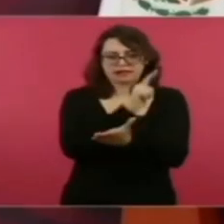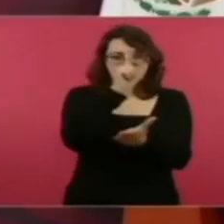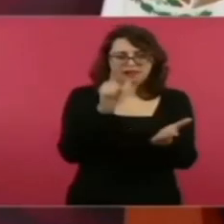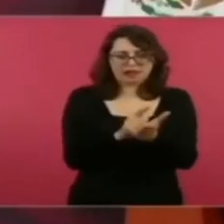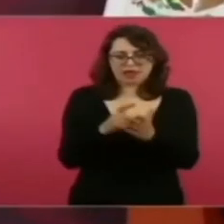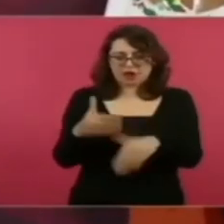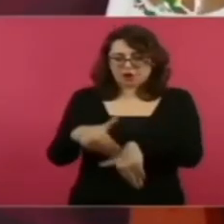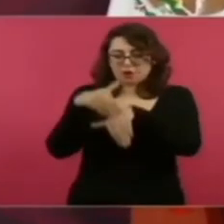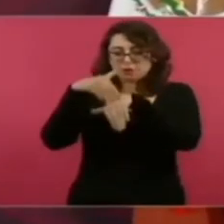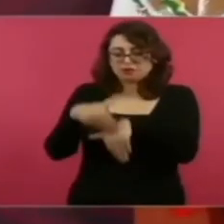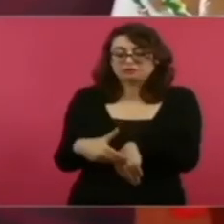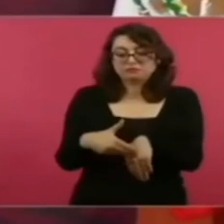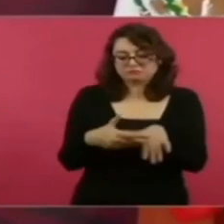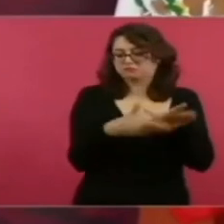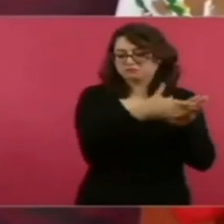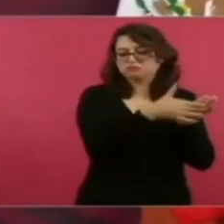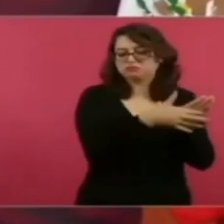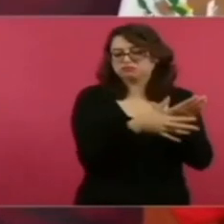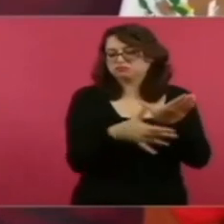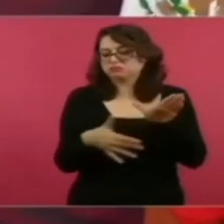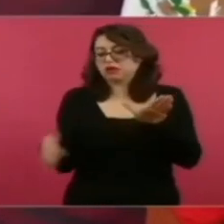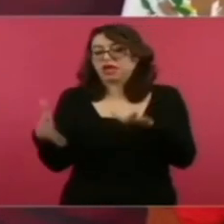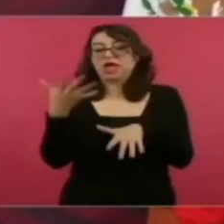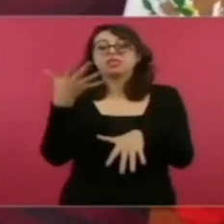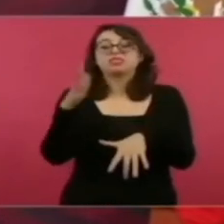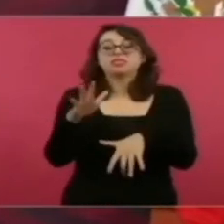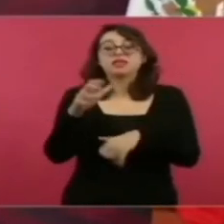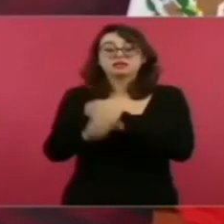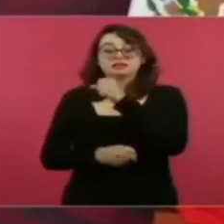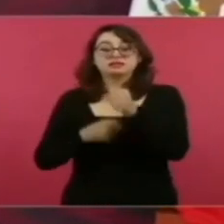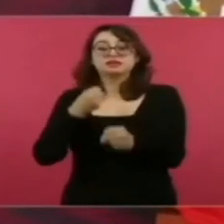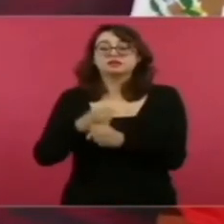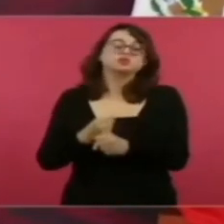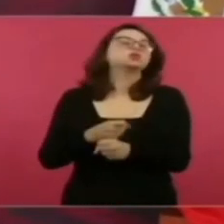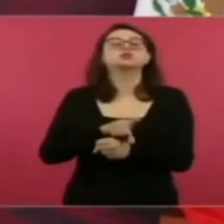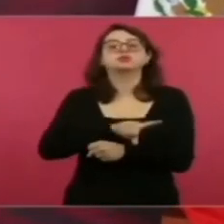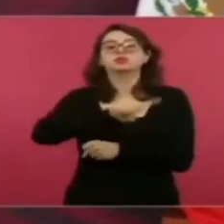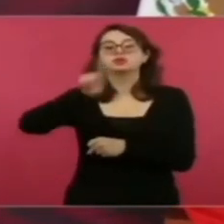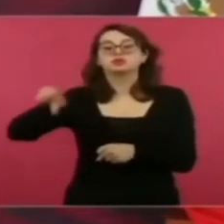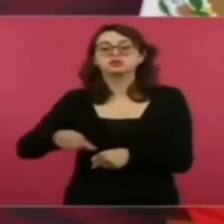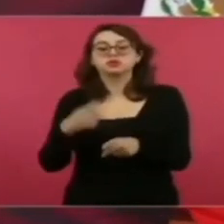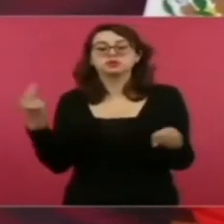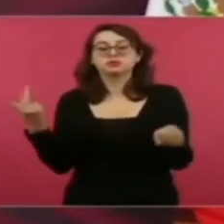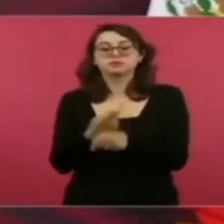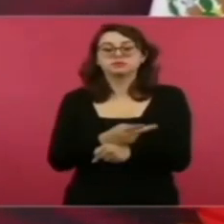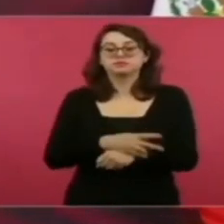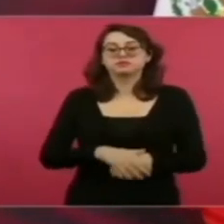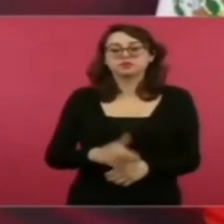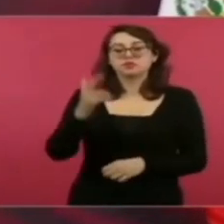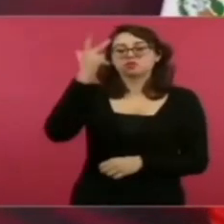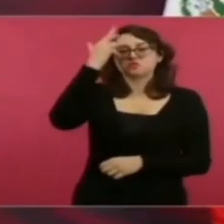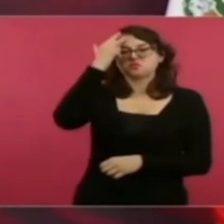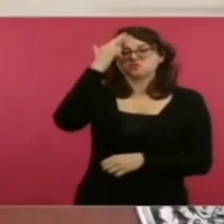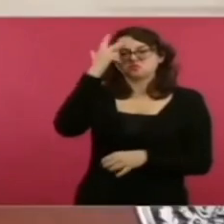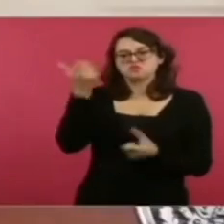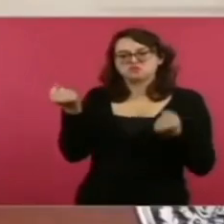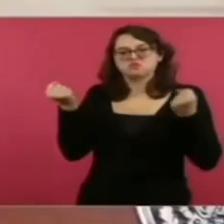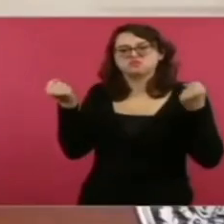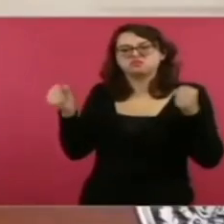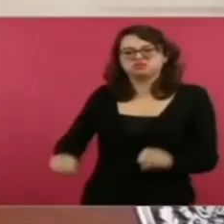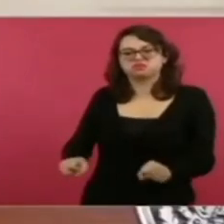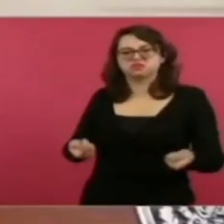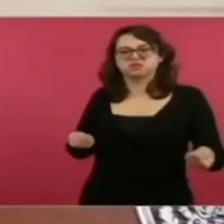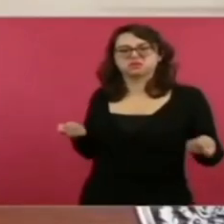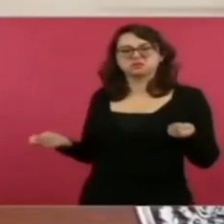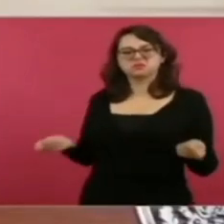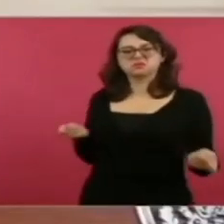Pero eso duró 10 años y desembocó en la dictadura porfirista de 34